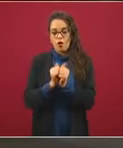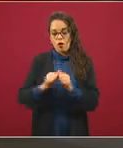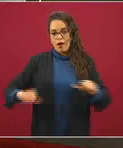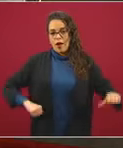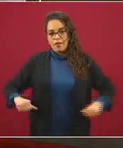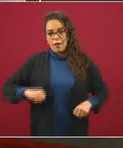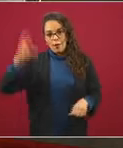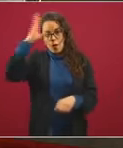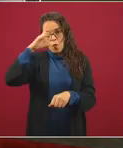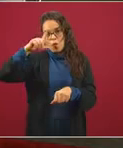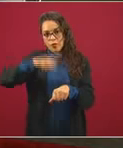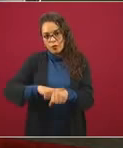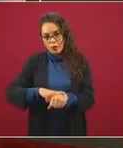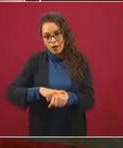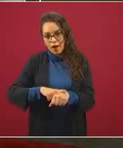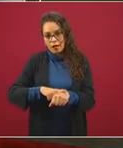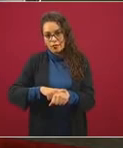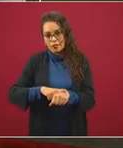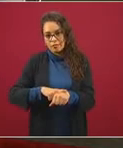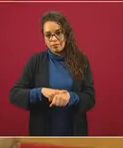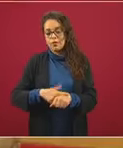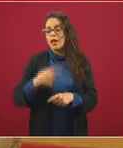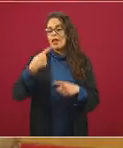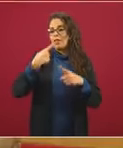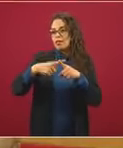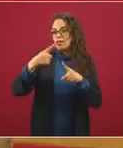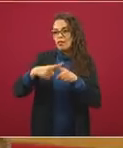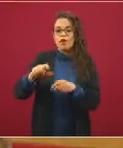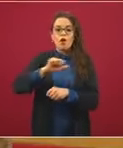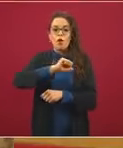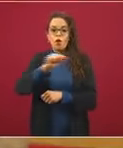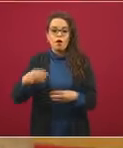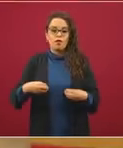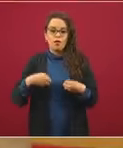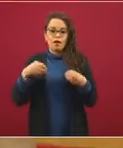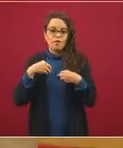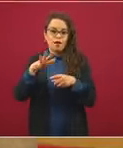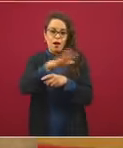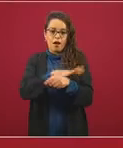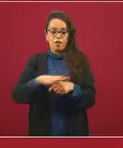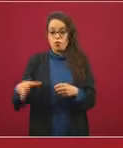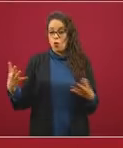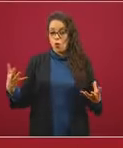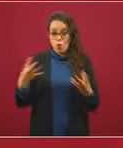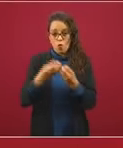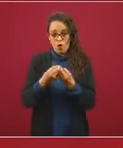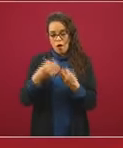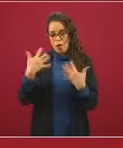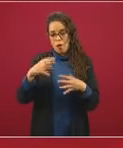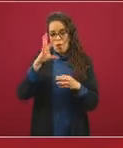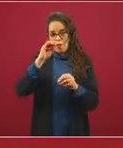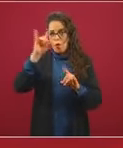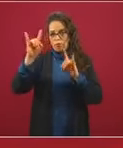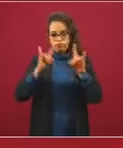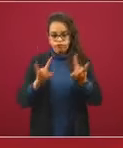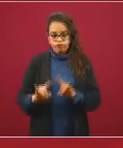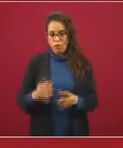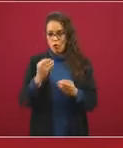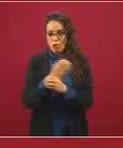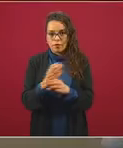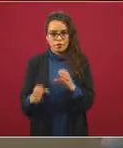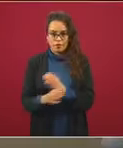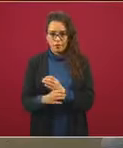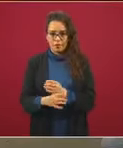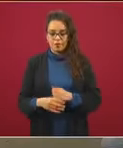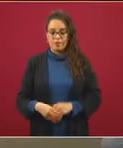la extensión hacia la cultura con otros aspectos de la vida pública. Es todo un mosaico. Lo último que quiero dejar en claro